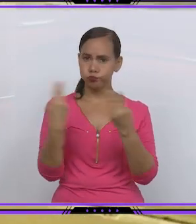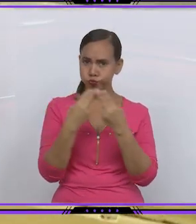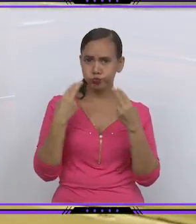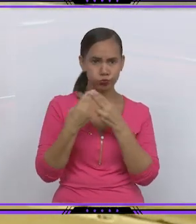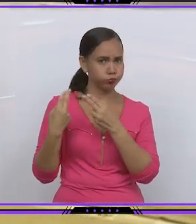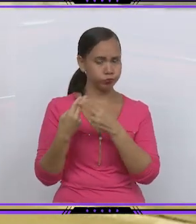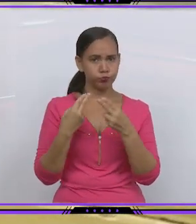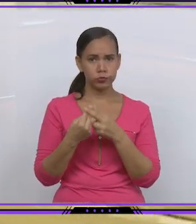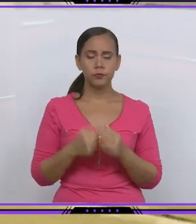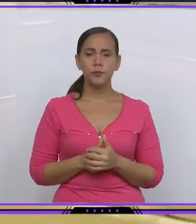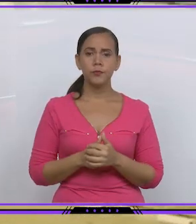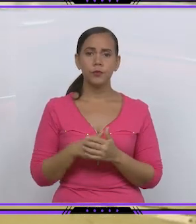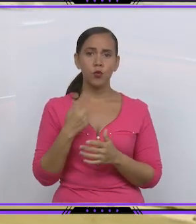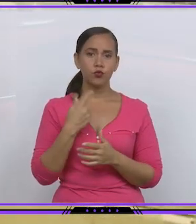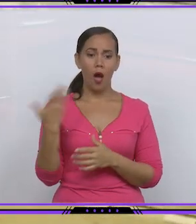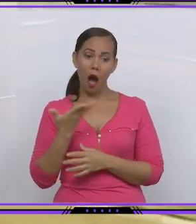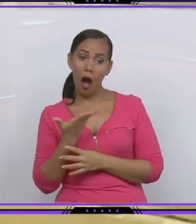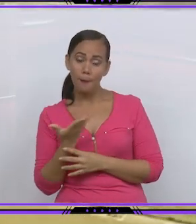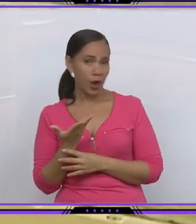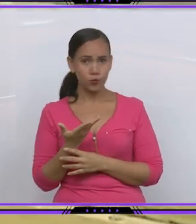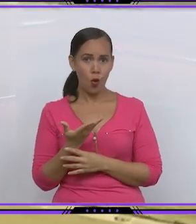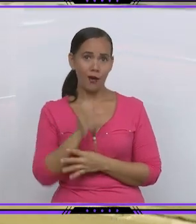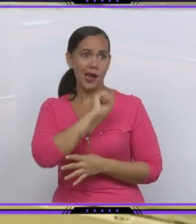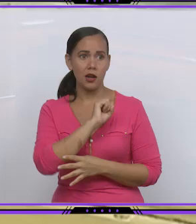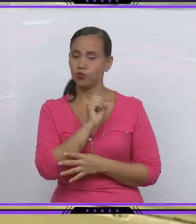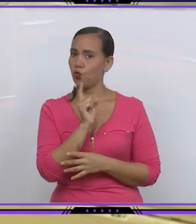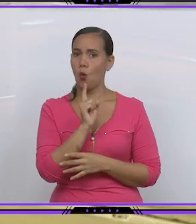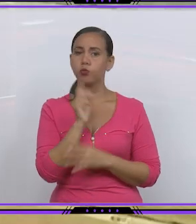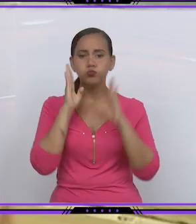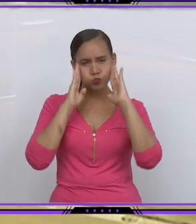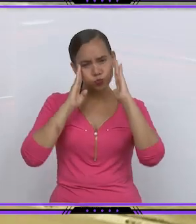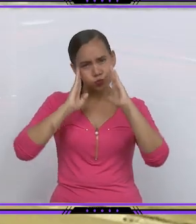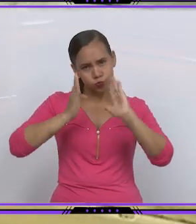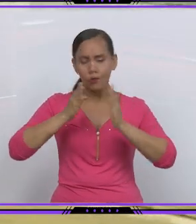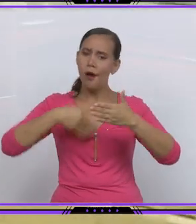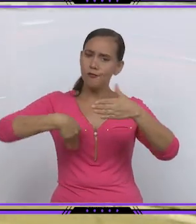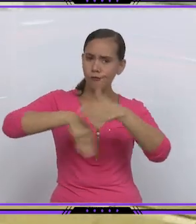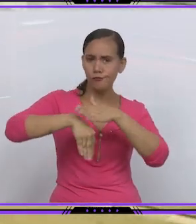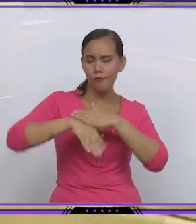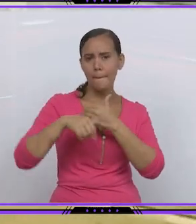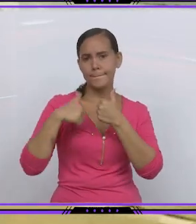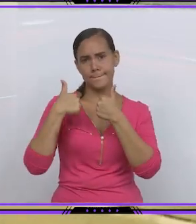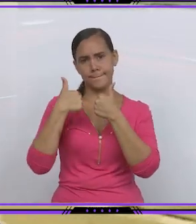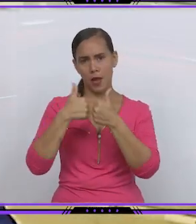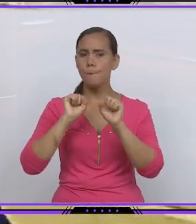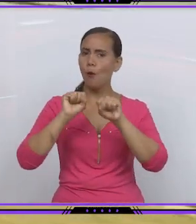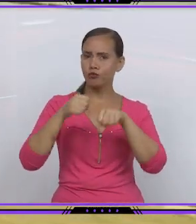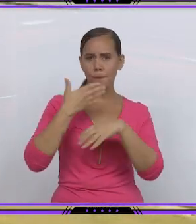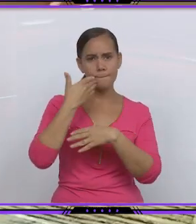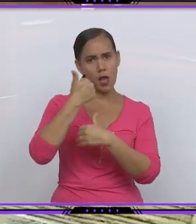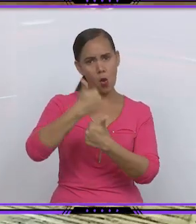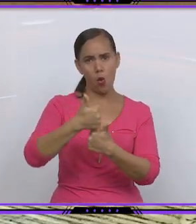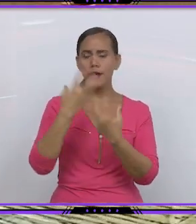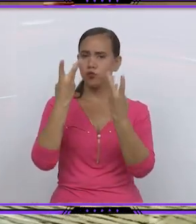apurarnos en los acontecimientos. Estamos concentrados en cada partido, tratar de hacerlo lo mejor posible y obtener siempre resultados